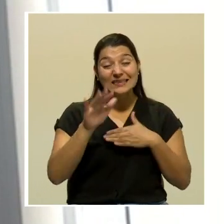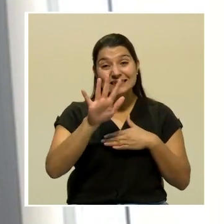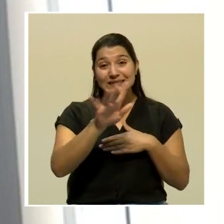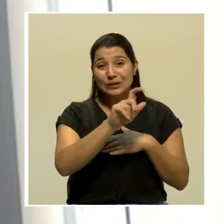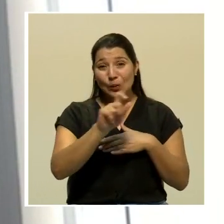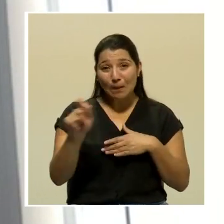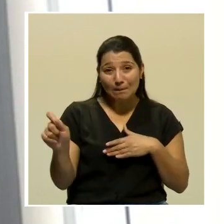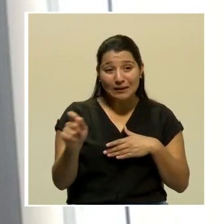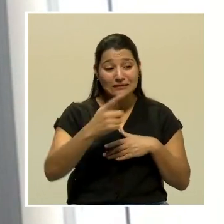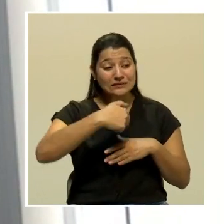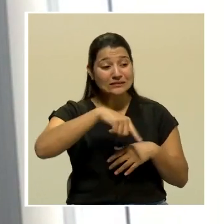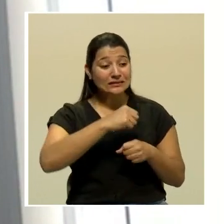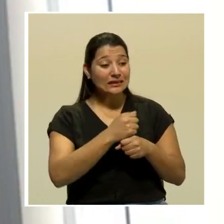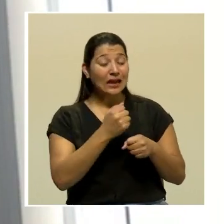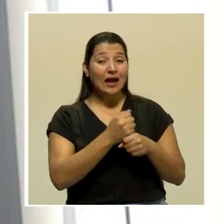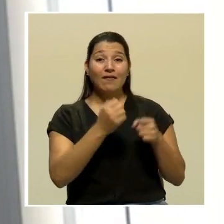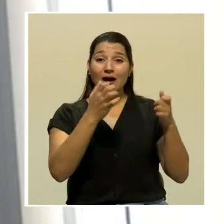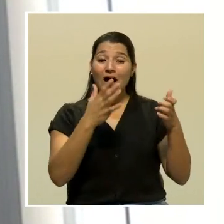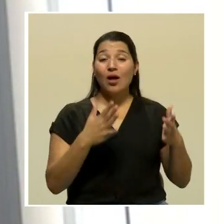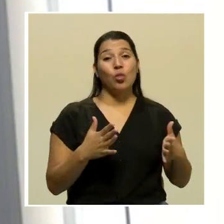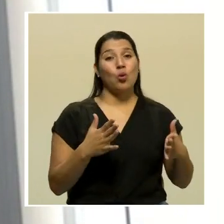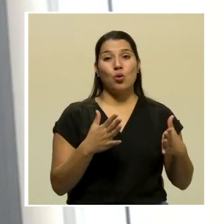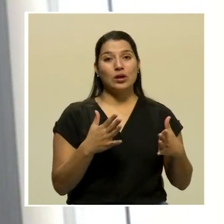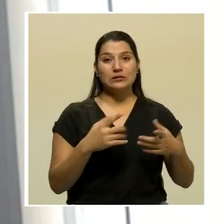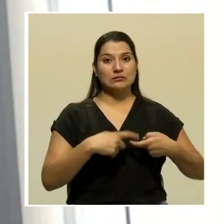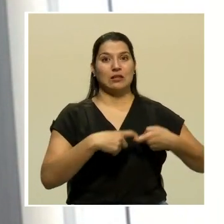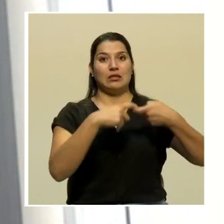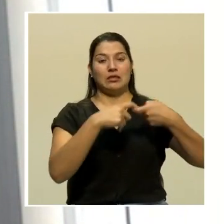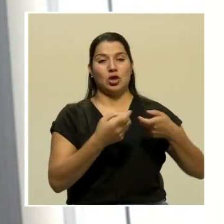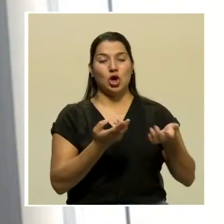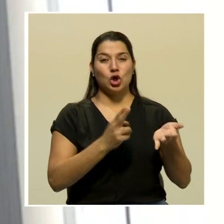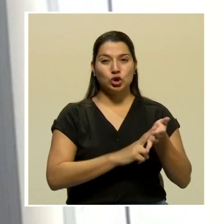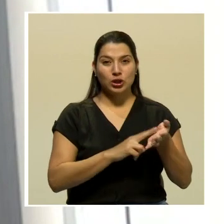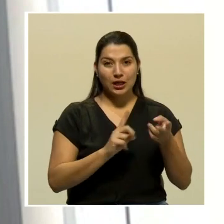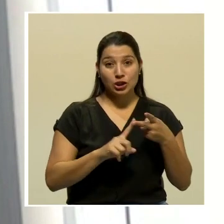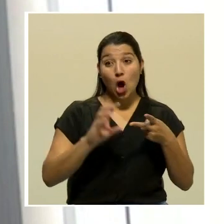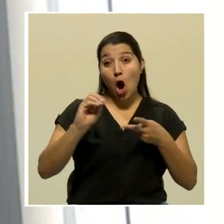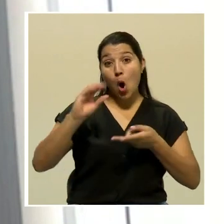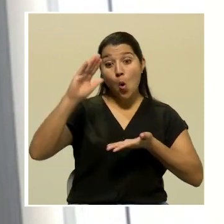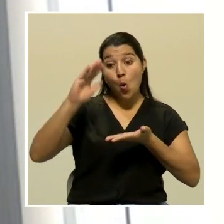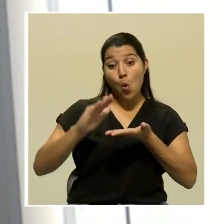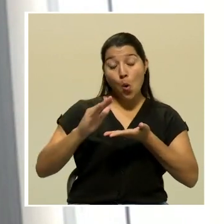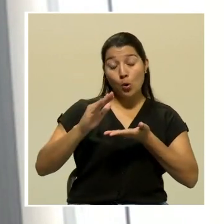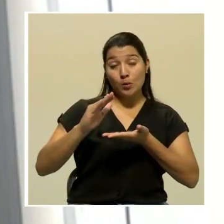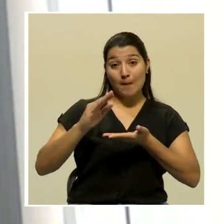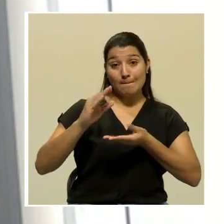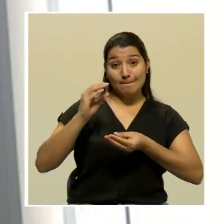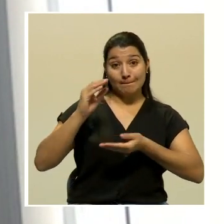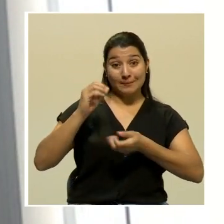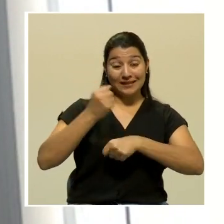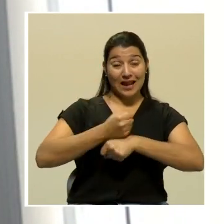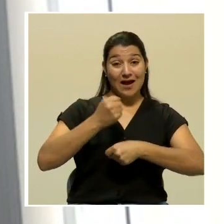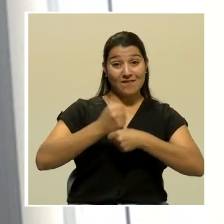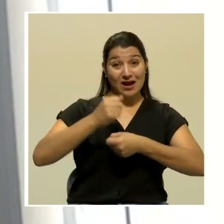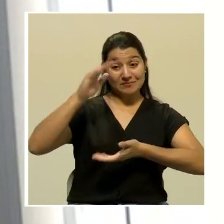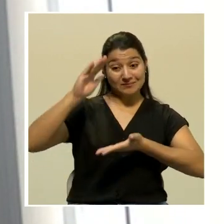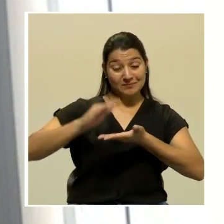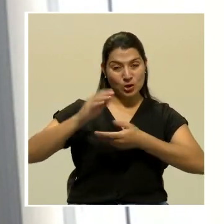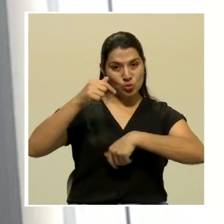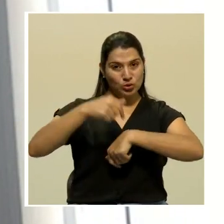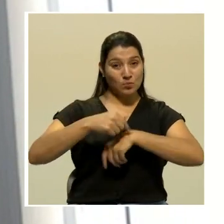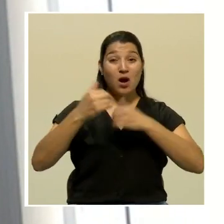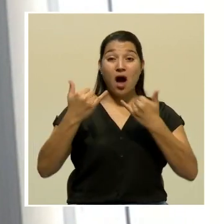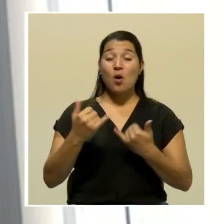nuestros colaboradores están con suspensión de trabajo o con jornadas laborales reducidas. Estamos en una muy